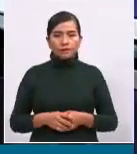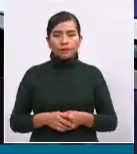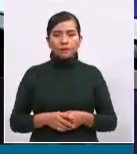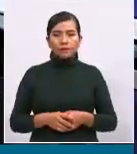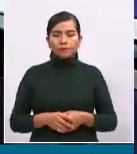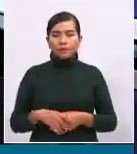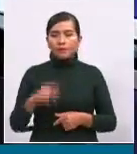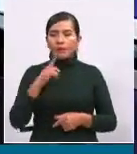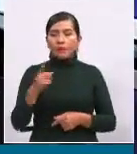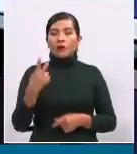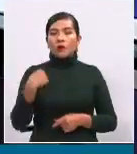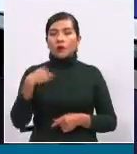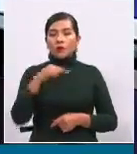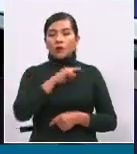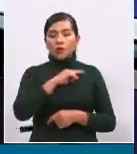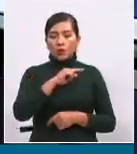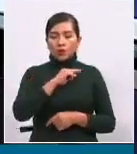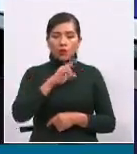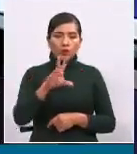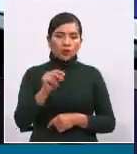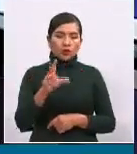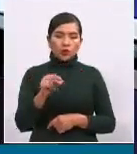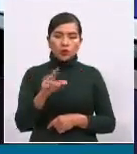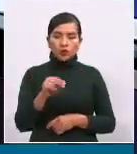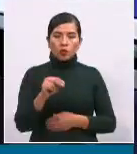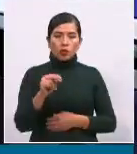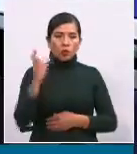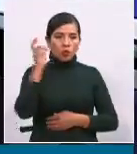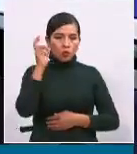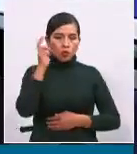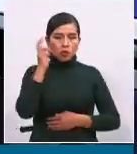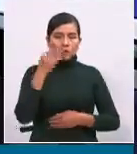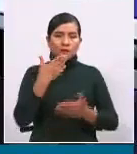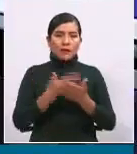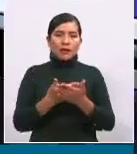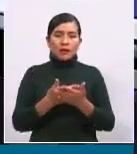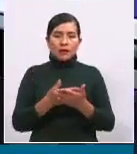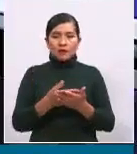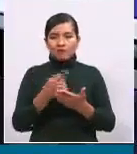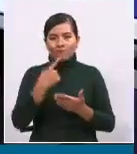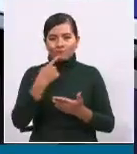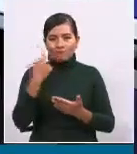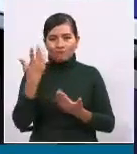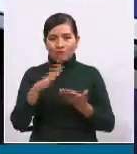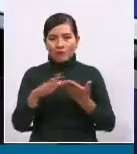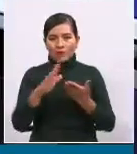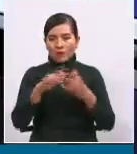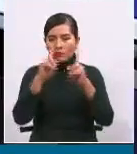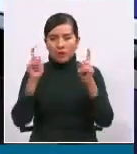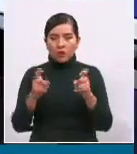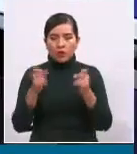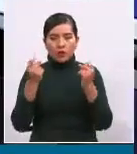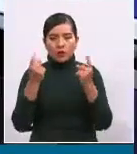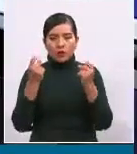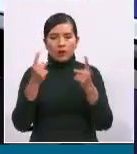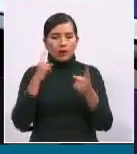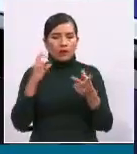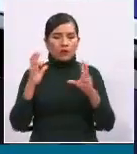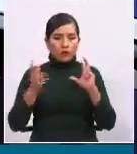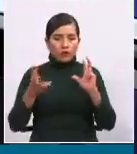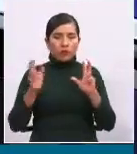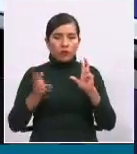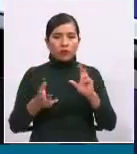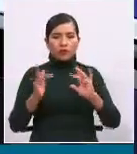No le estamos escuchando muy bien la pregunta, de verdad, muy baja